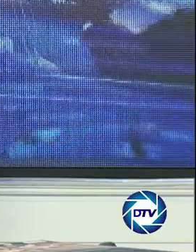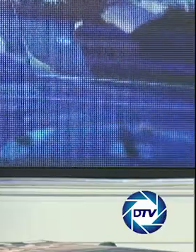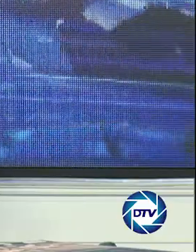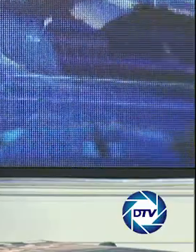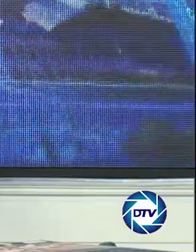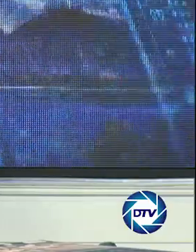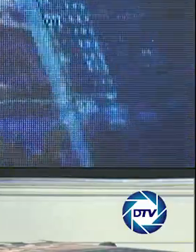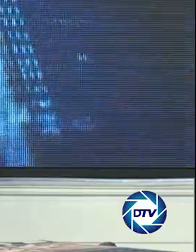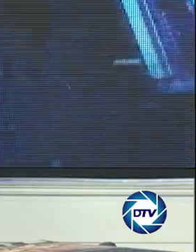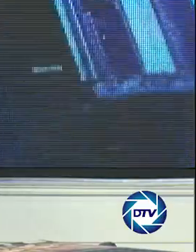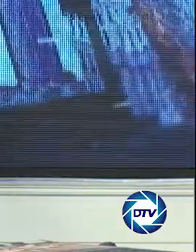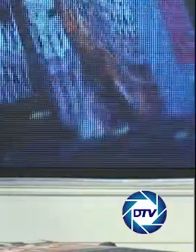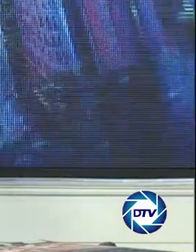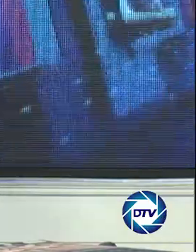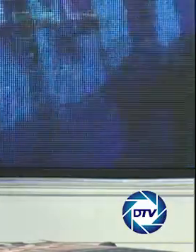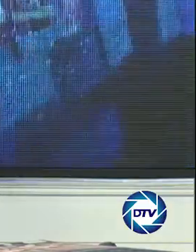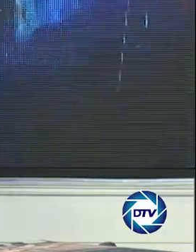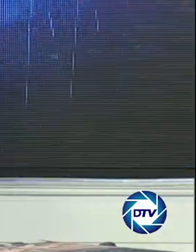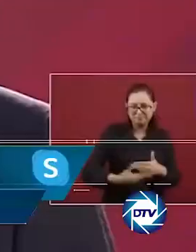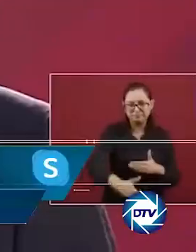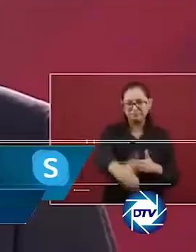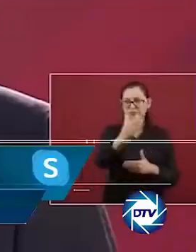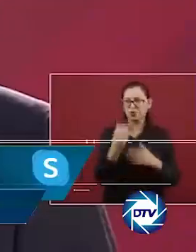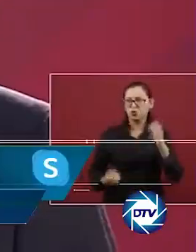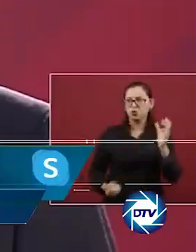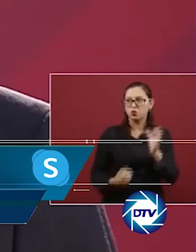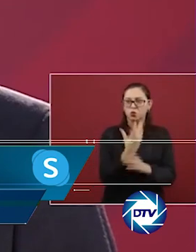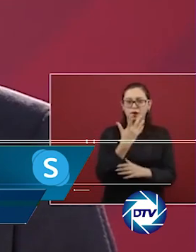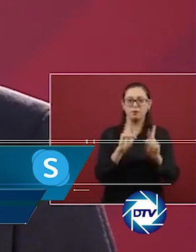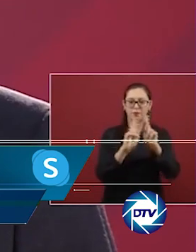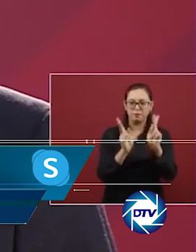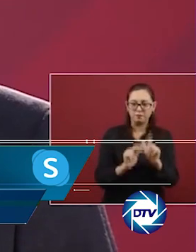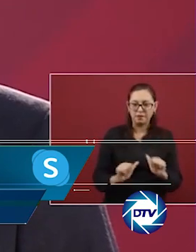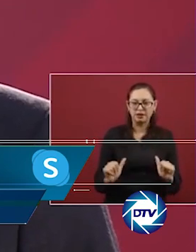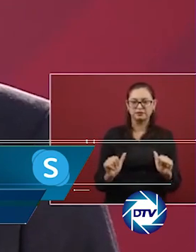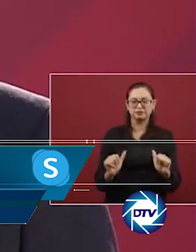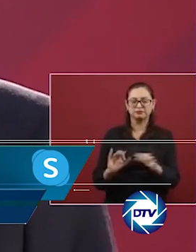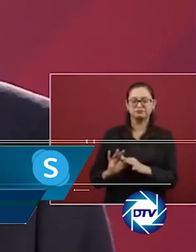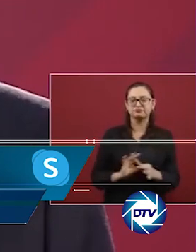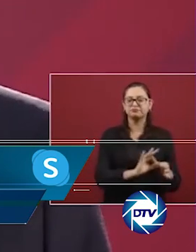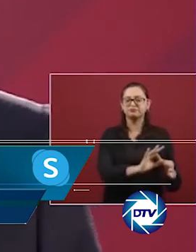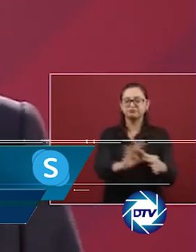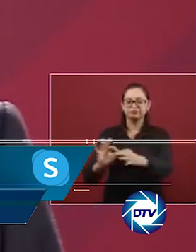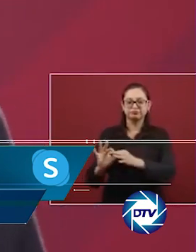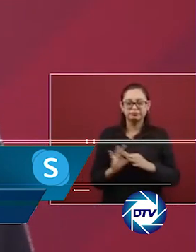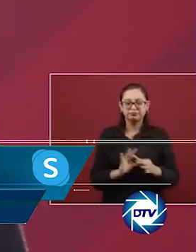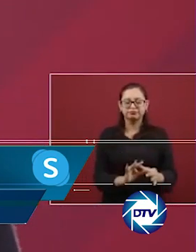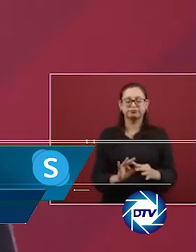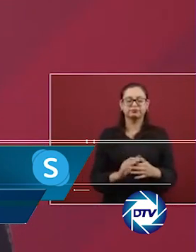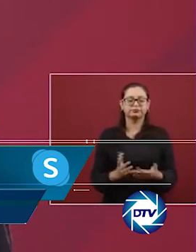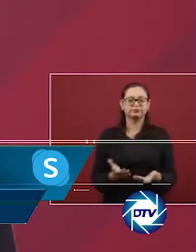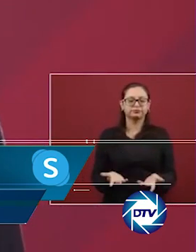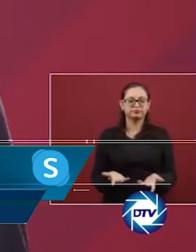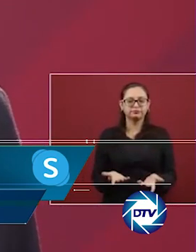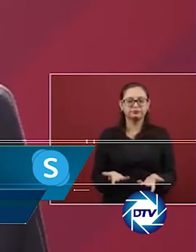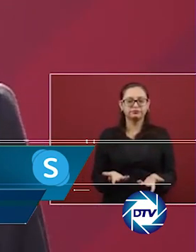los narcos mexicanos? Pues mira, tal y como lo cuenta la periodista mexicana Anabel Hernández, que López